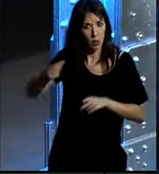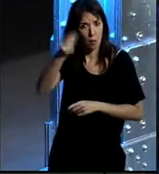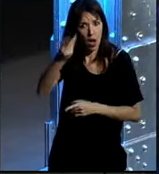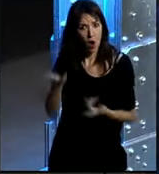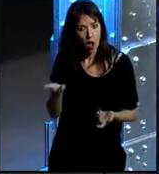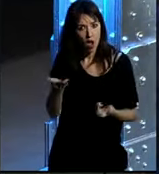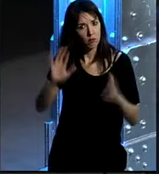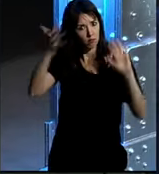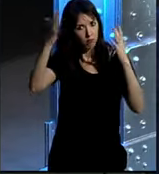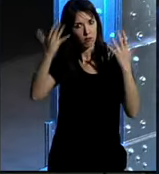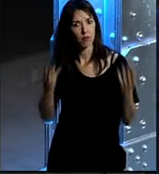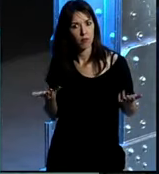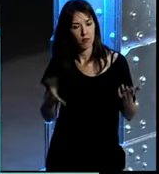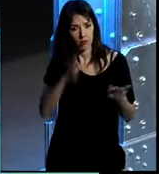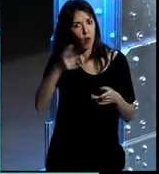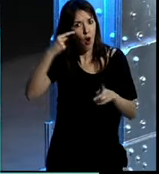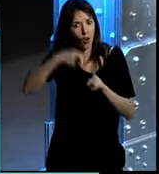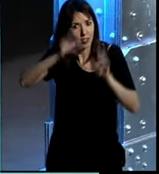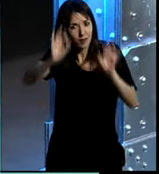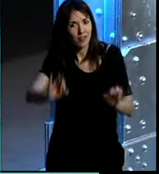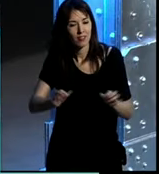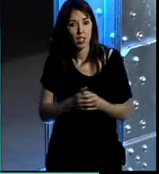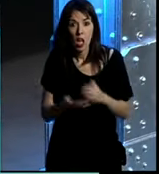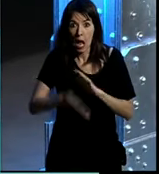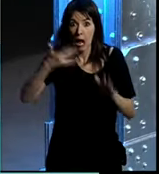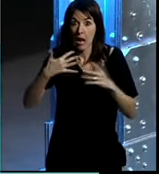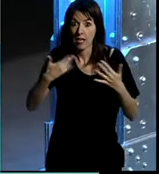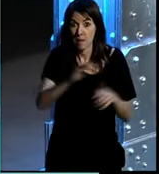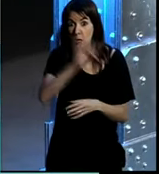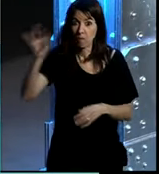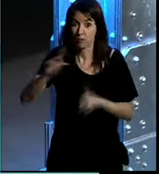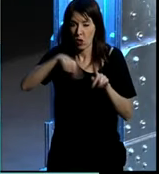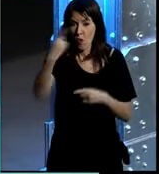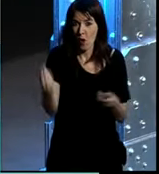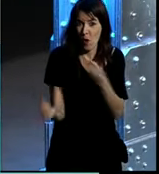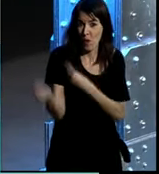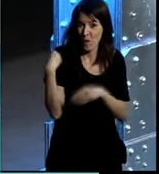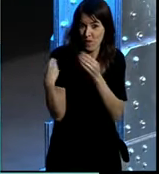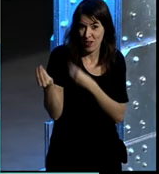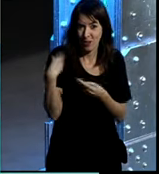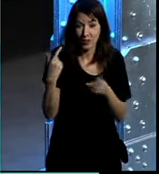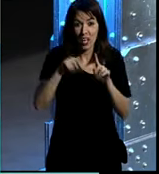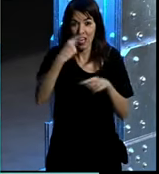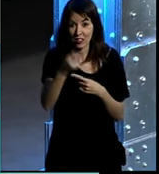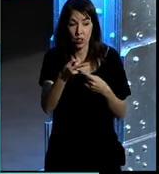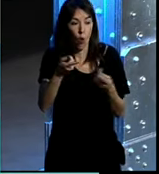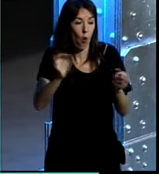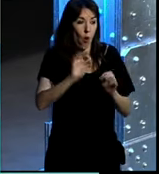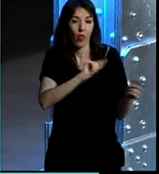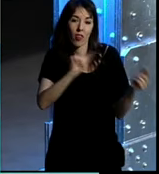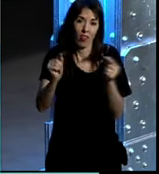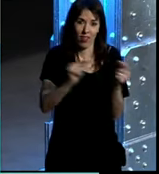pues bravo porque es de lo que se trata voy rápido y dejo paso a que luego me hagáis preguntas o que